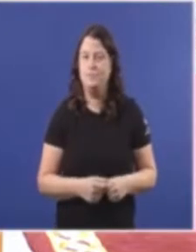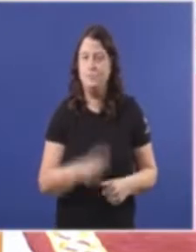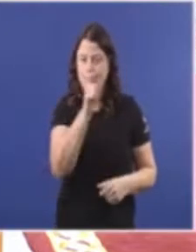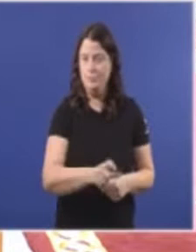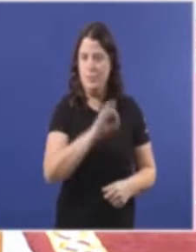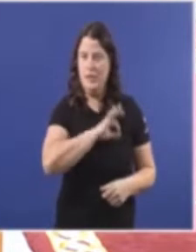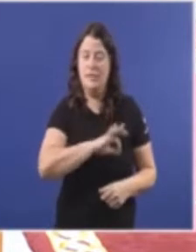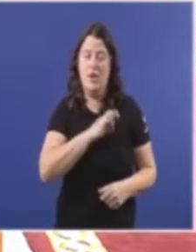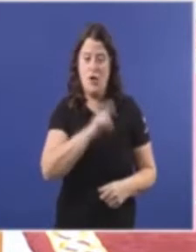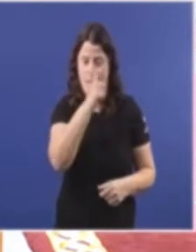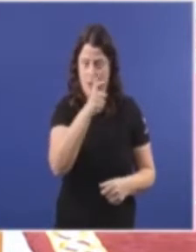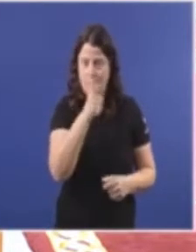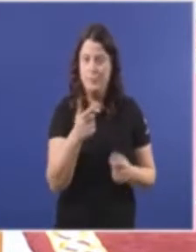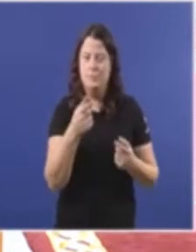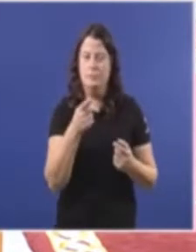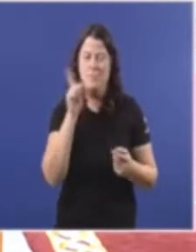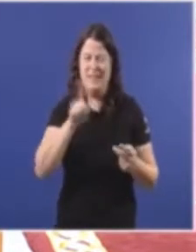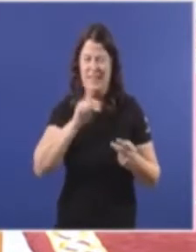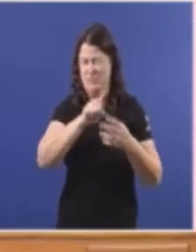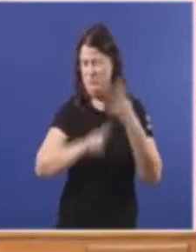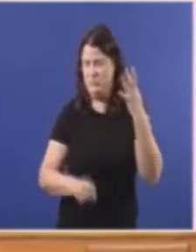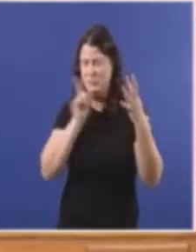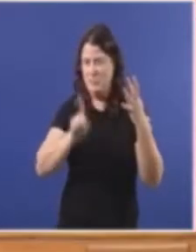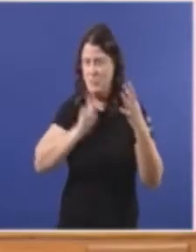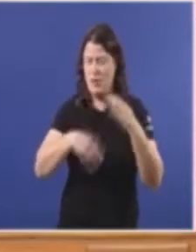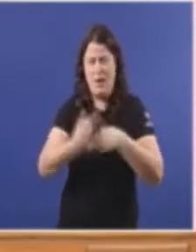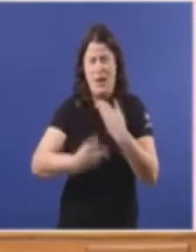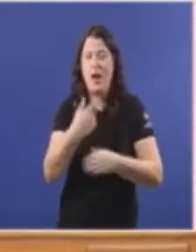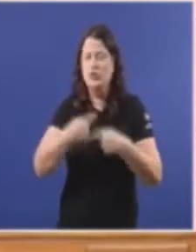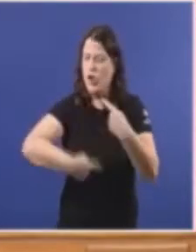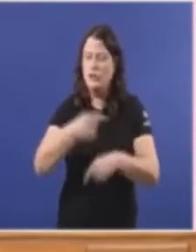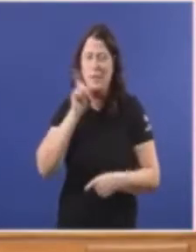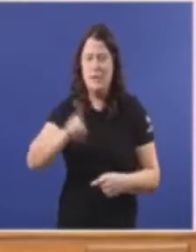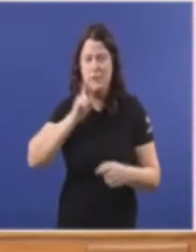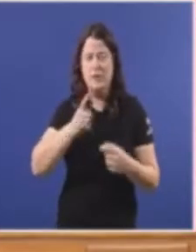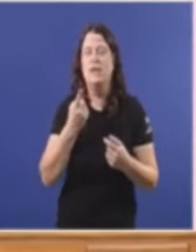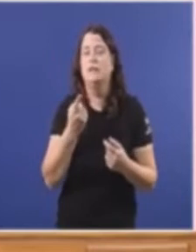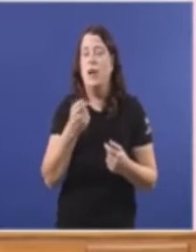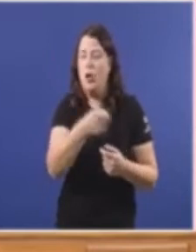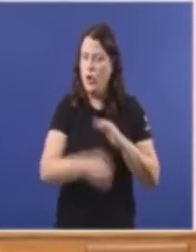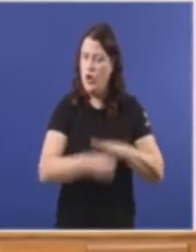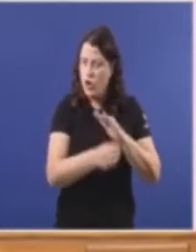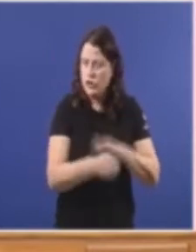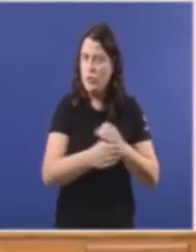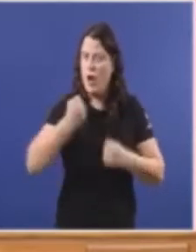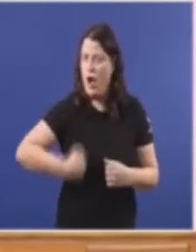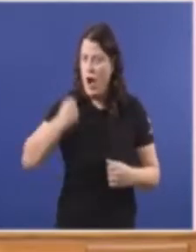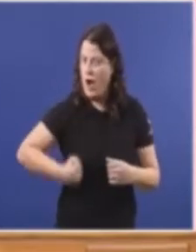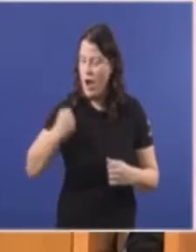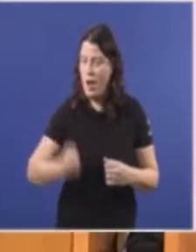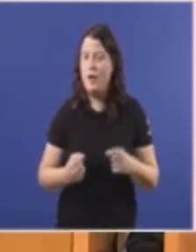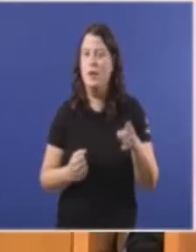Unha sucesión de mentiras continuas Unha sucesión de mentiras continuas Que vostedes sigue mantendo Cando